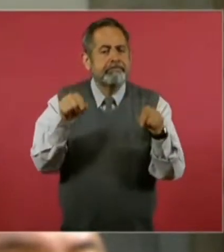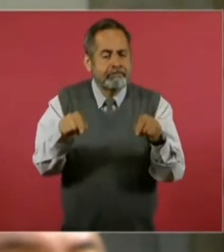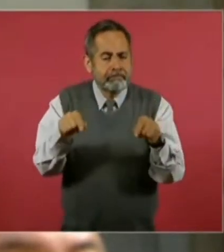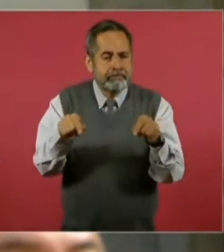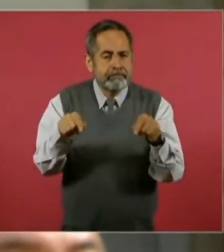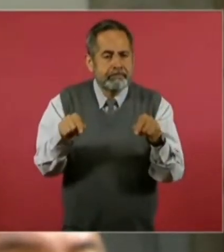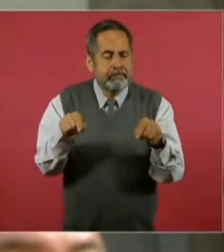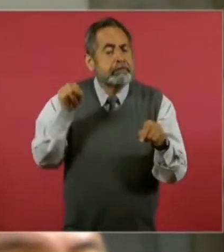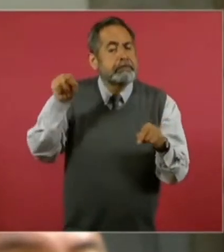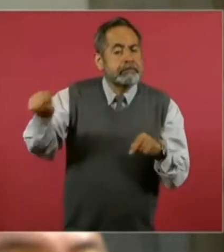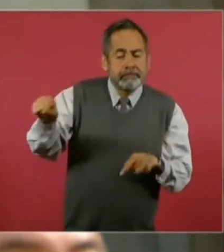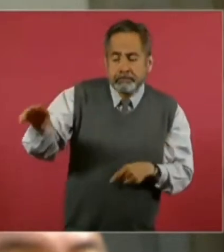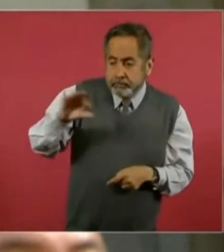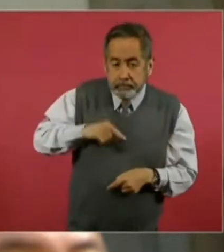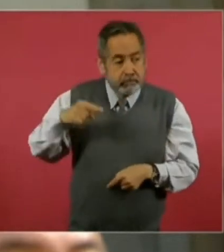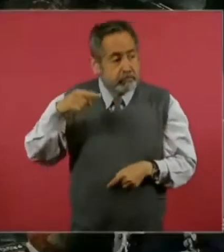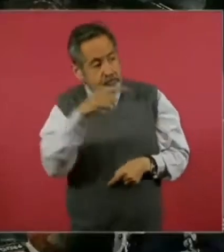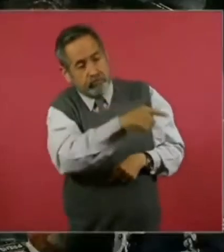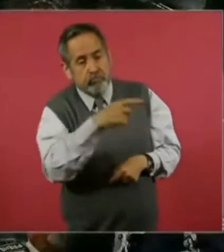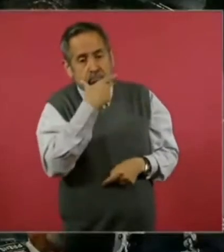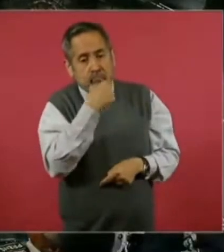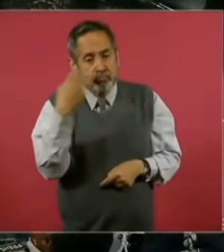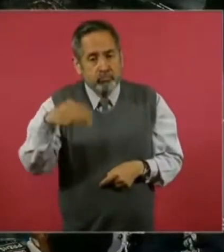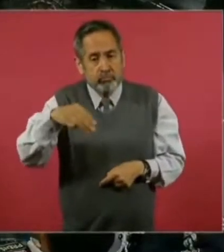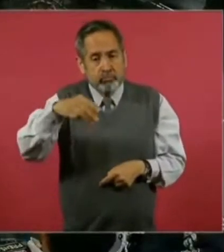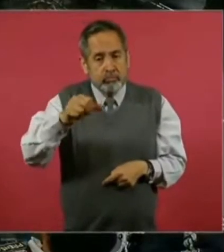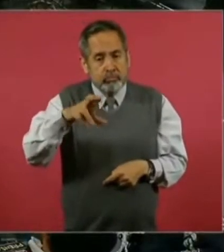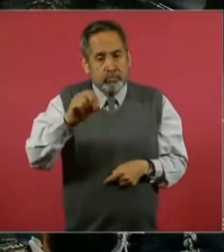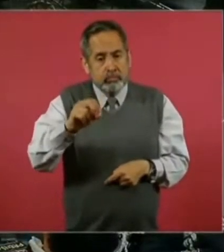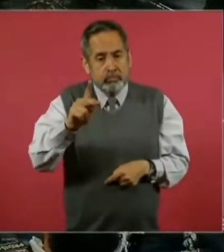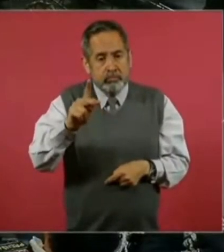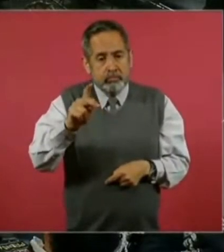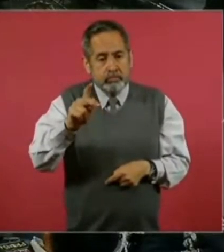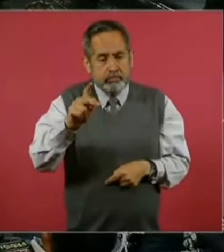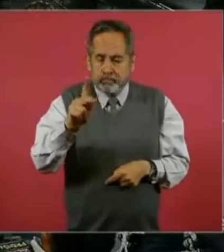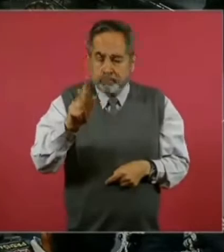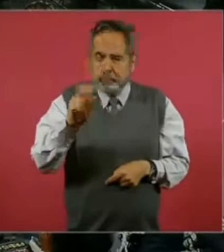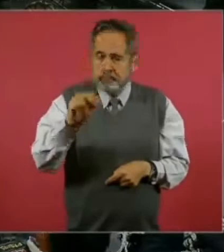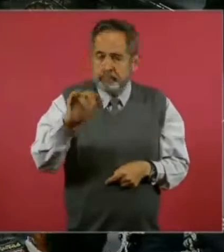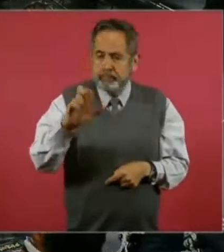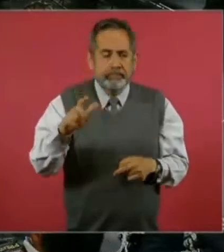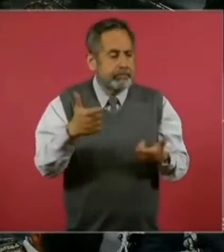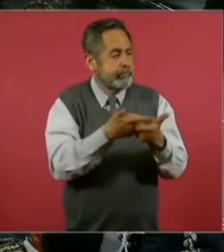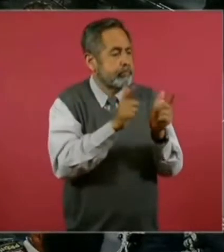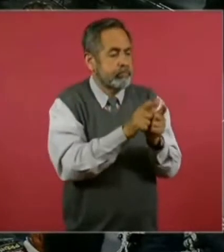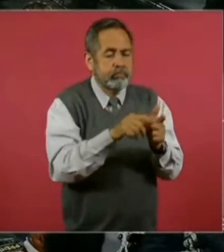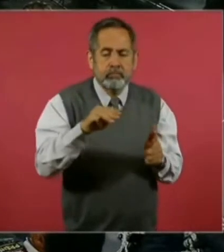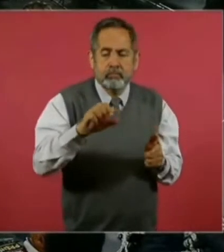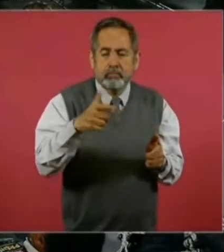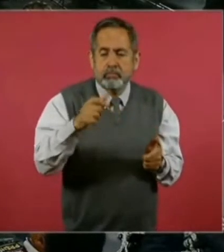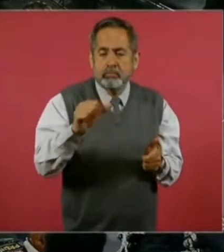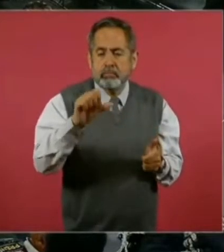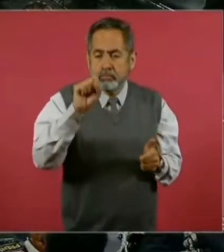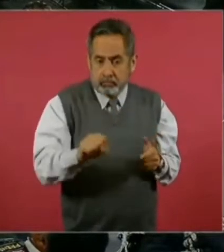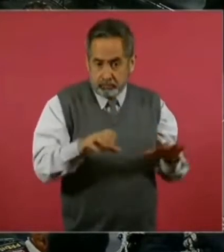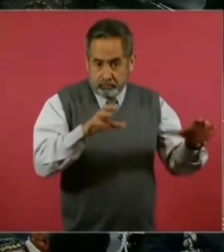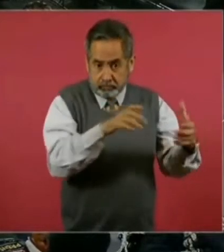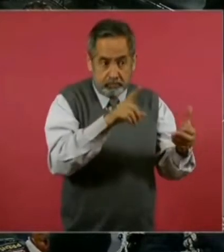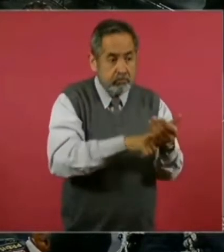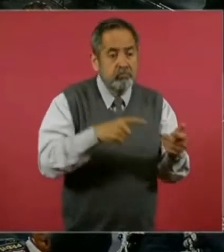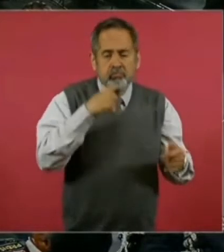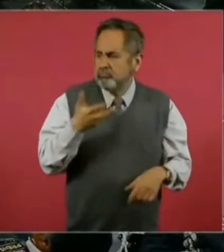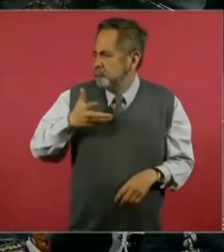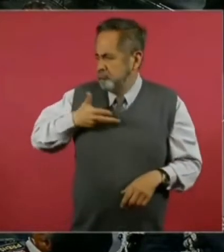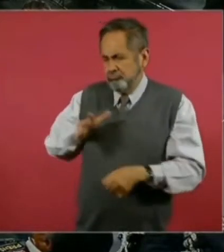Denuncian a un empresario de nombre Mario Medina Peniche, de un grupo que se llama Megasur, que bueno, ellos argumentan que tienen